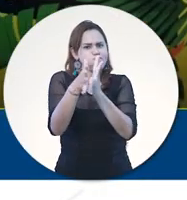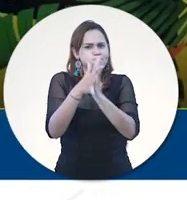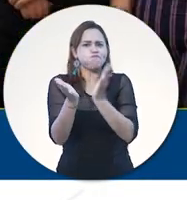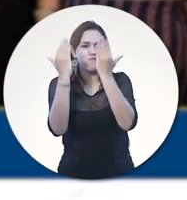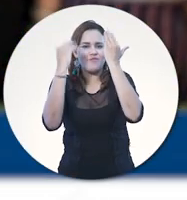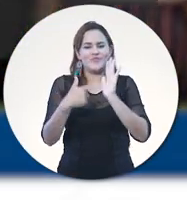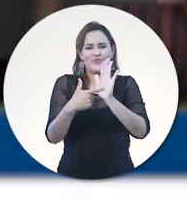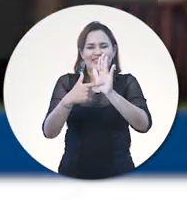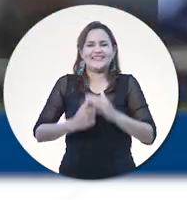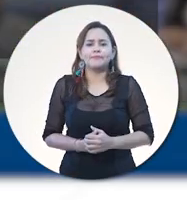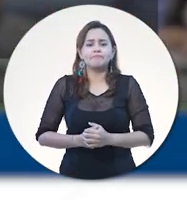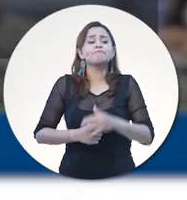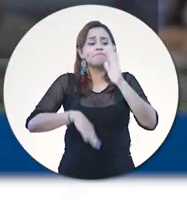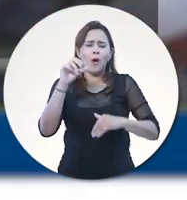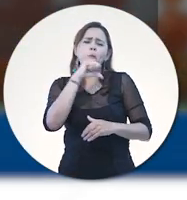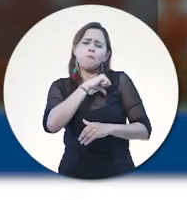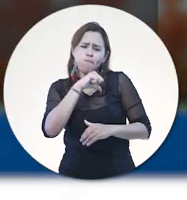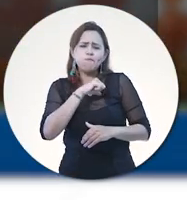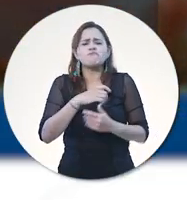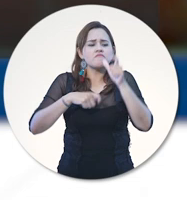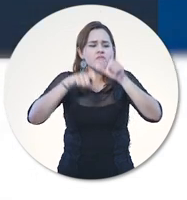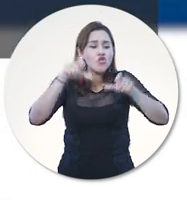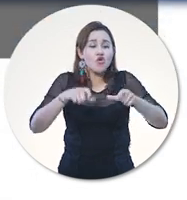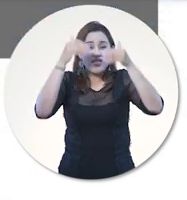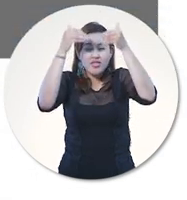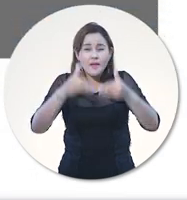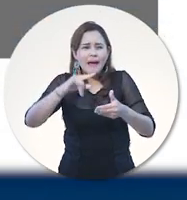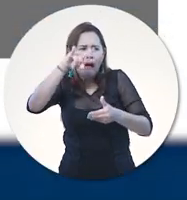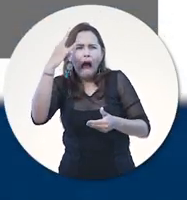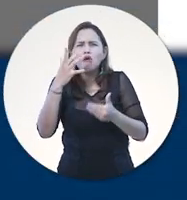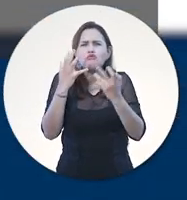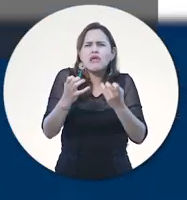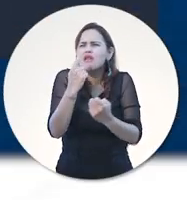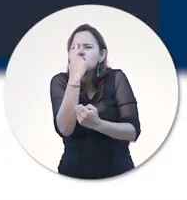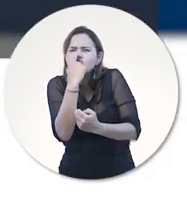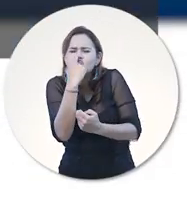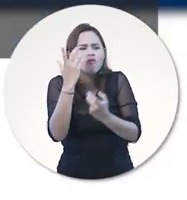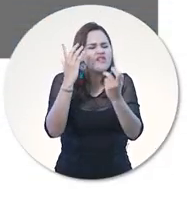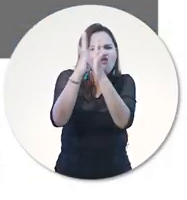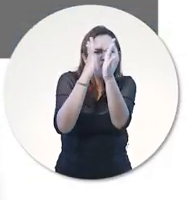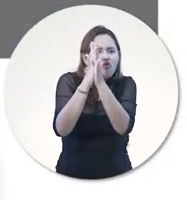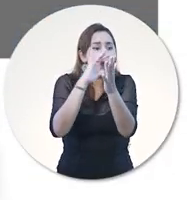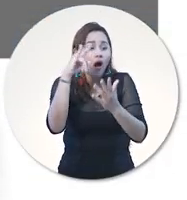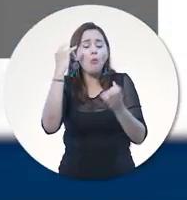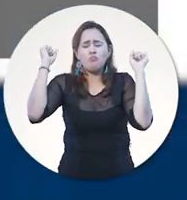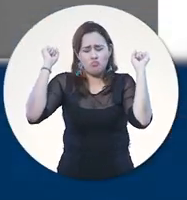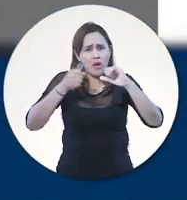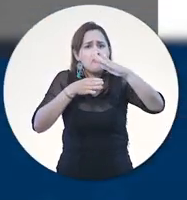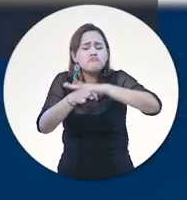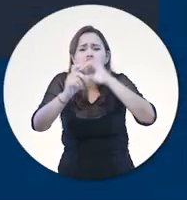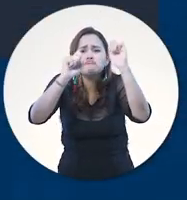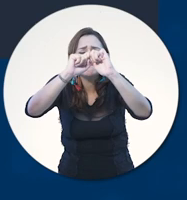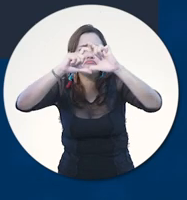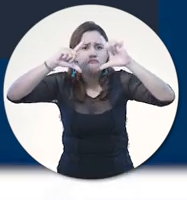novedad es la incorporación de opciones de accesibilidad para que personas con capacidad diferencial accedan de forma directa